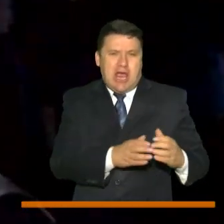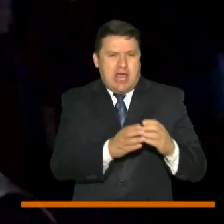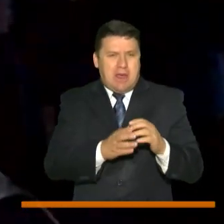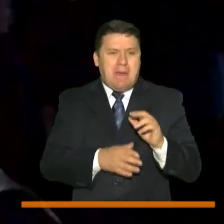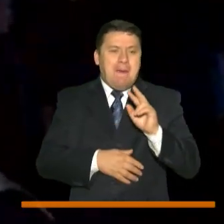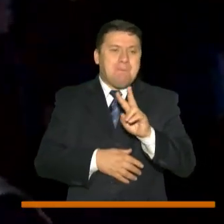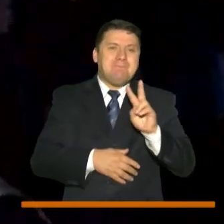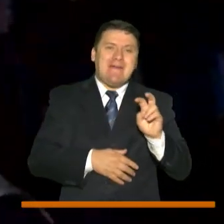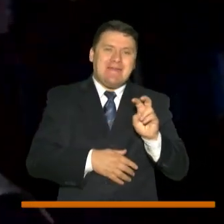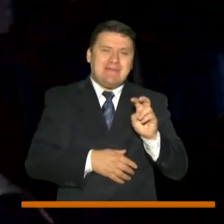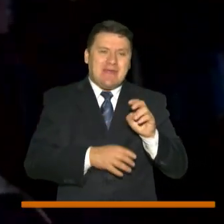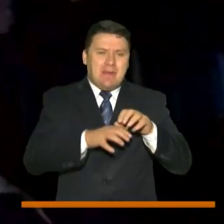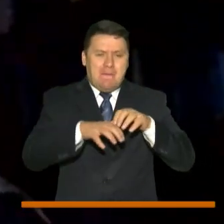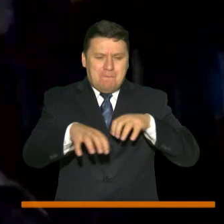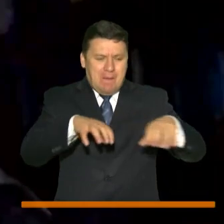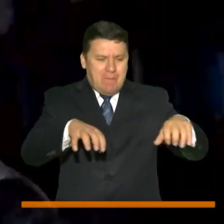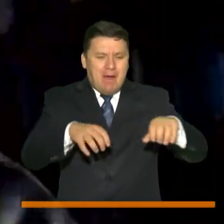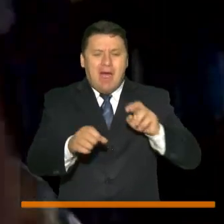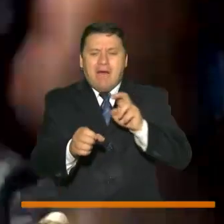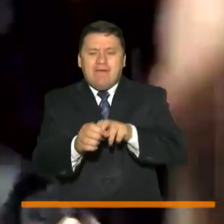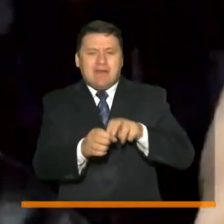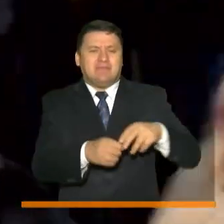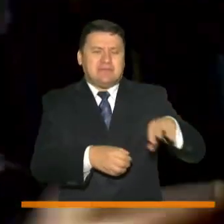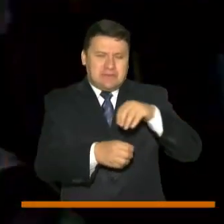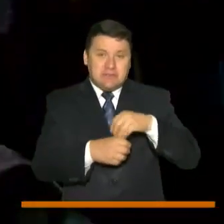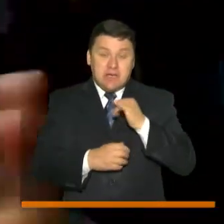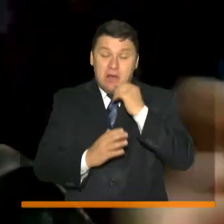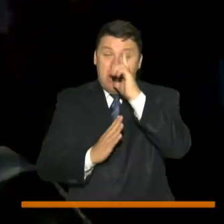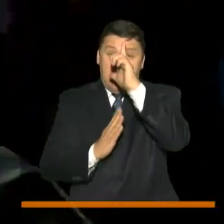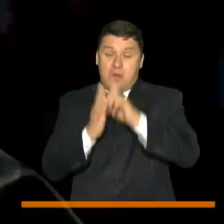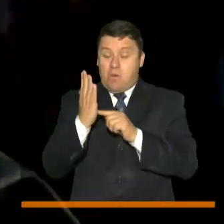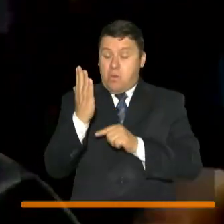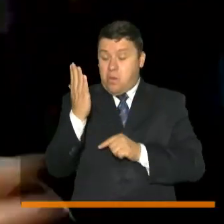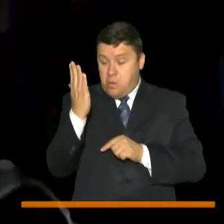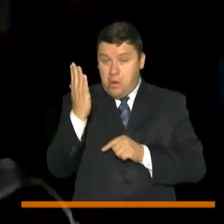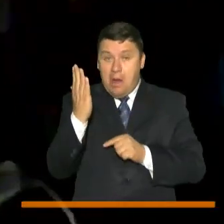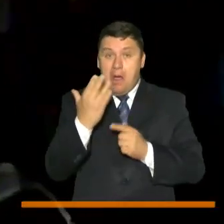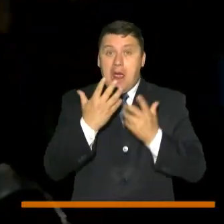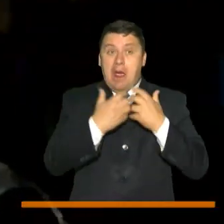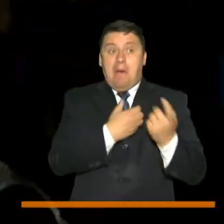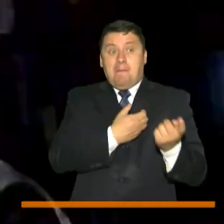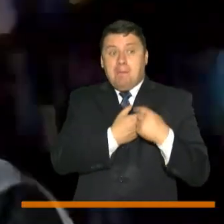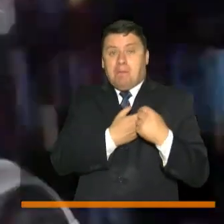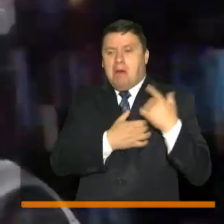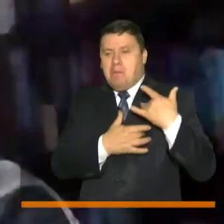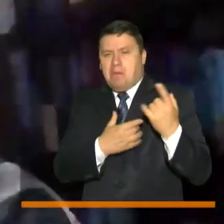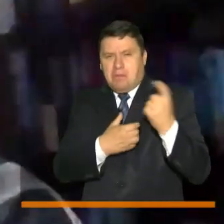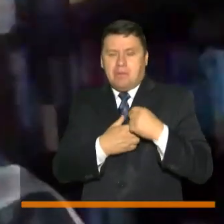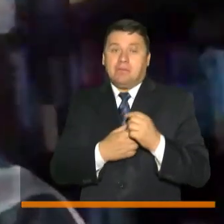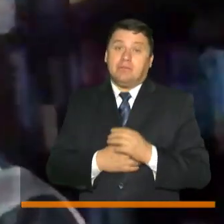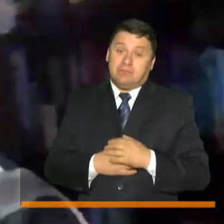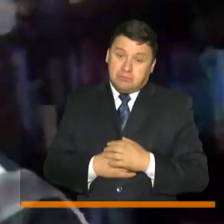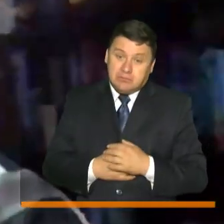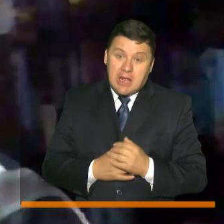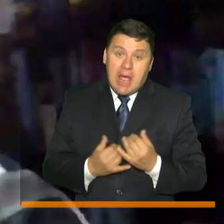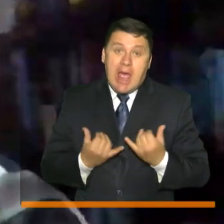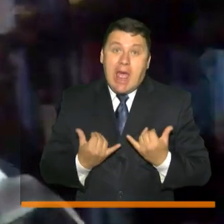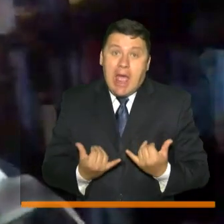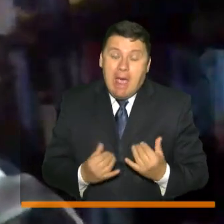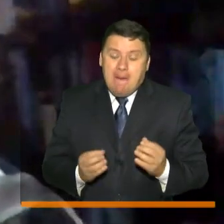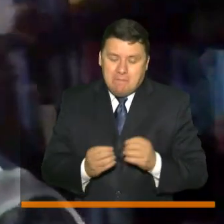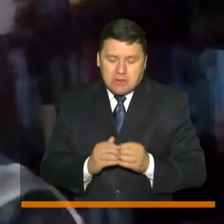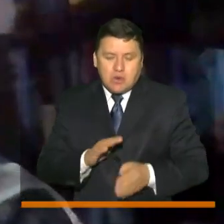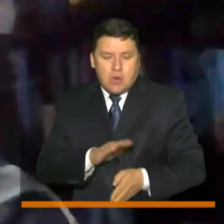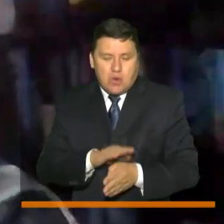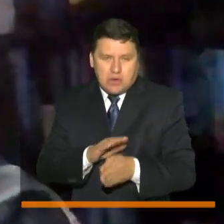27 gremios y con todos nuestros empresarios ya veo en la lista muchos de nuestros empresarios que han donado pero es el momento de